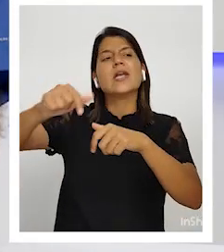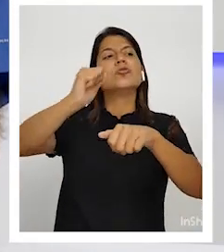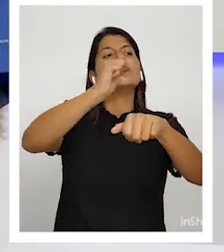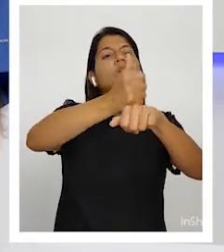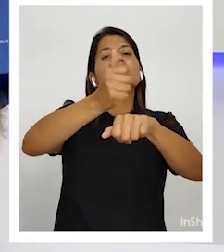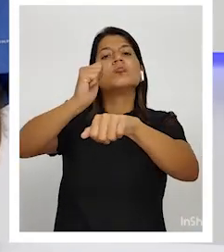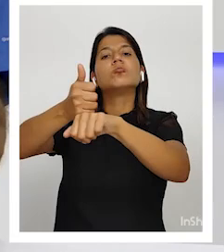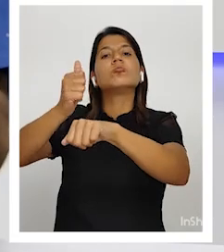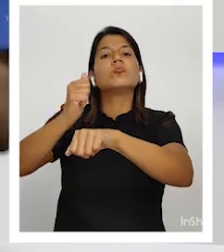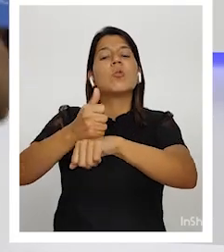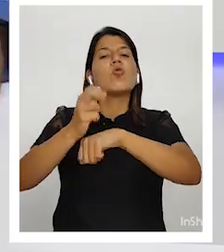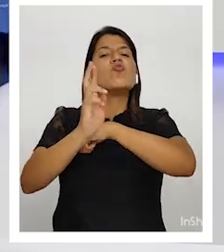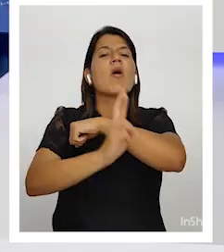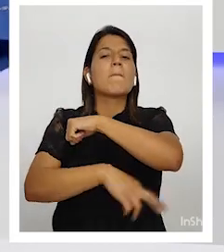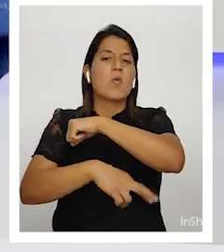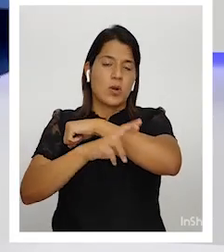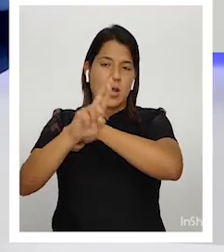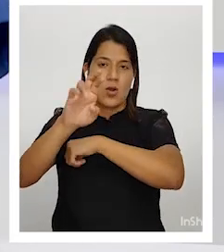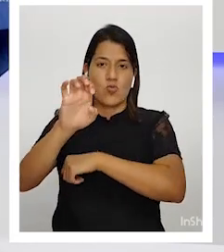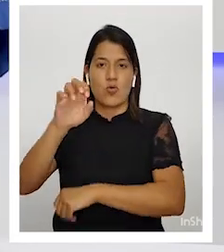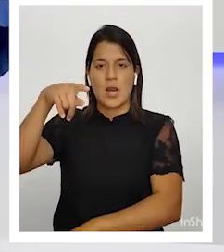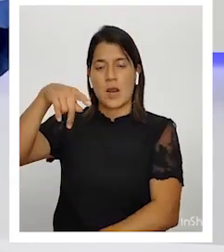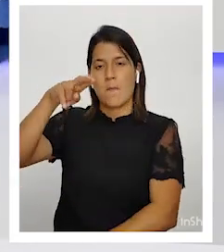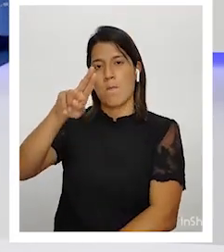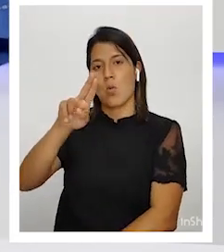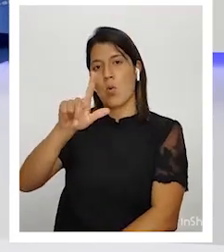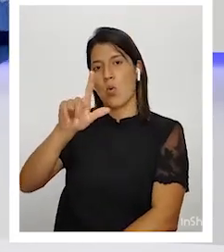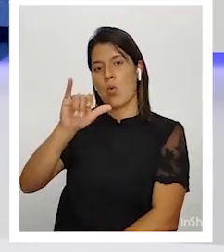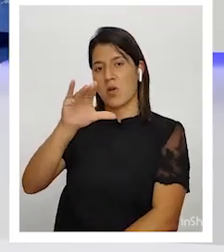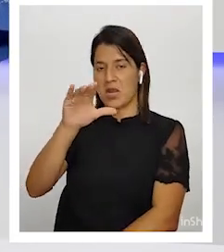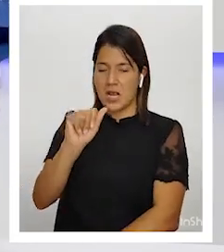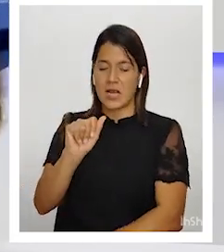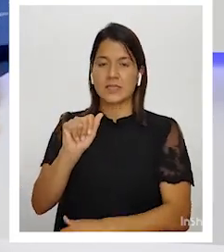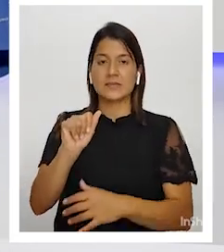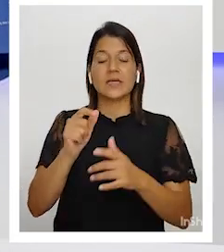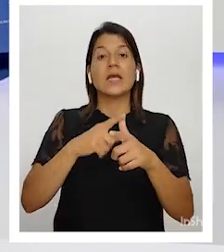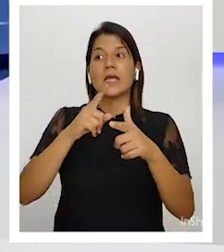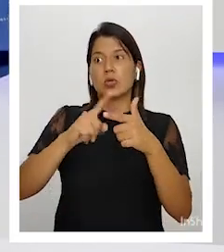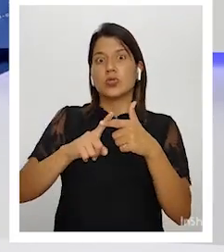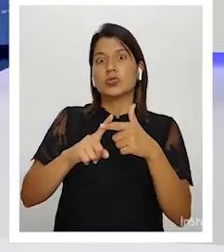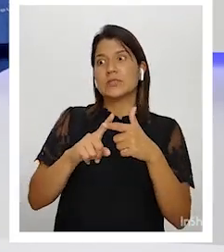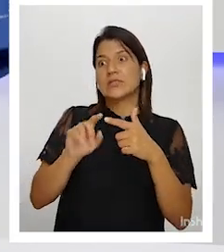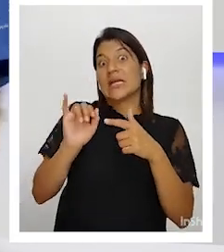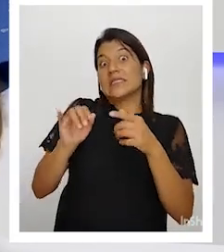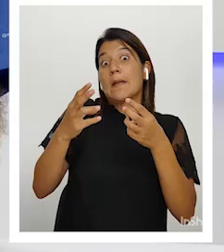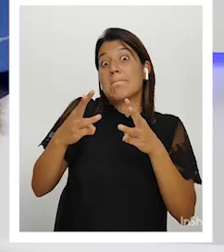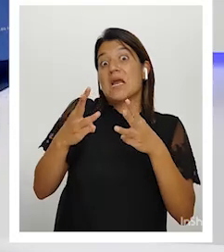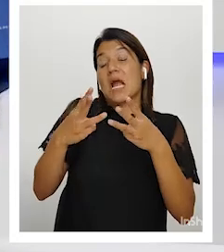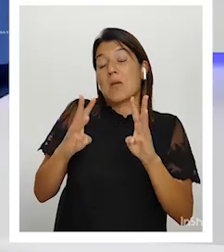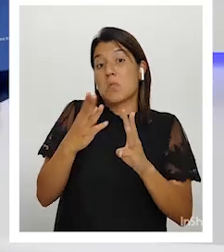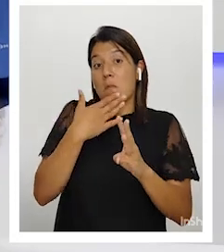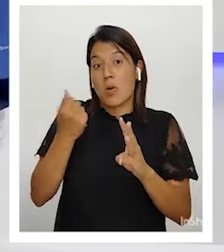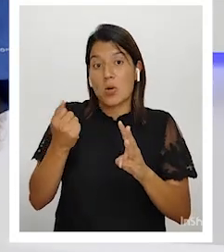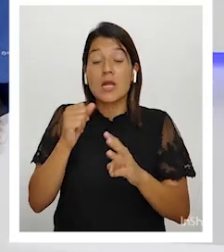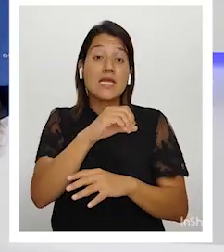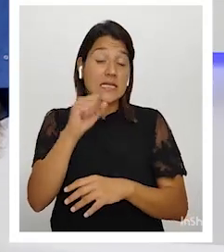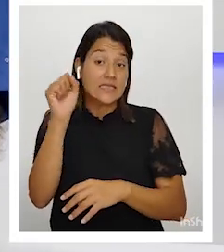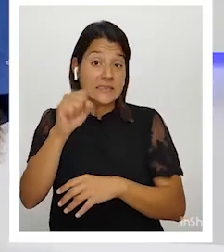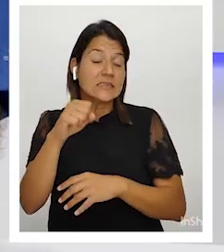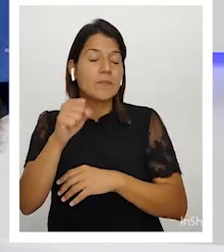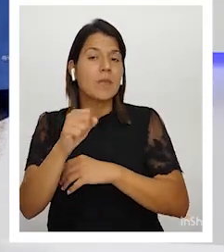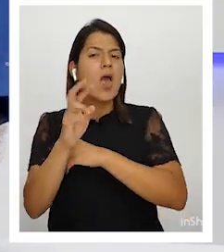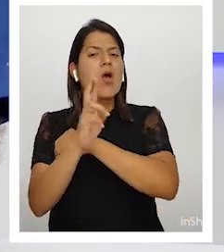Revolución Francés, que supuestamente era el mecanismo de pesos y contrapesos más efectivo. Y efectivamente la República